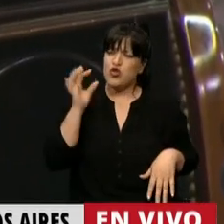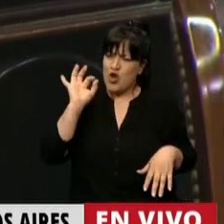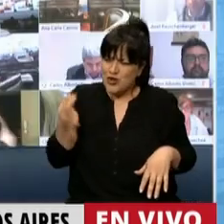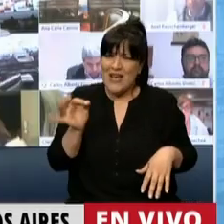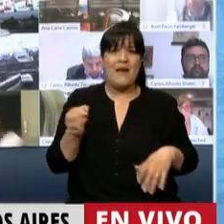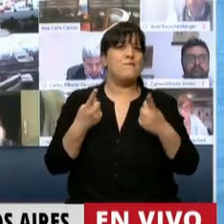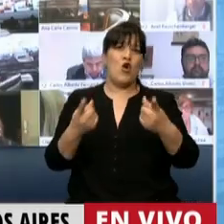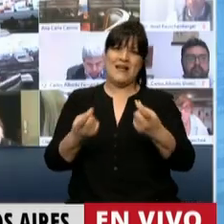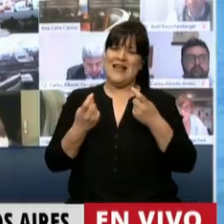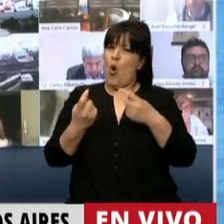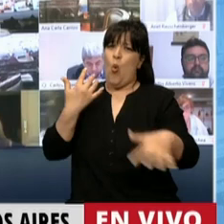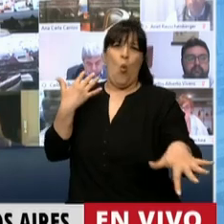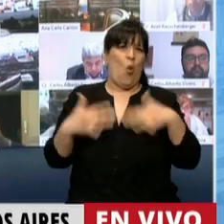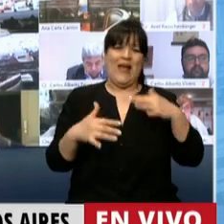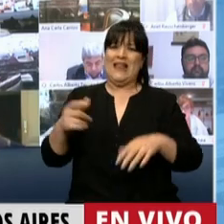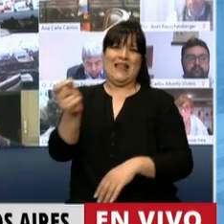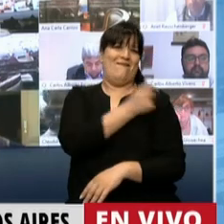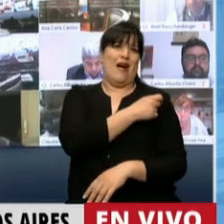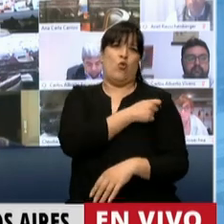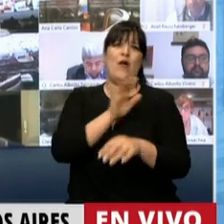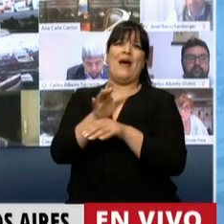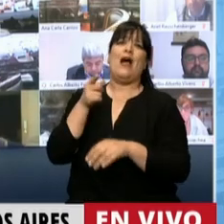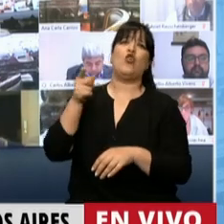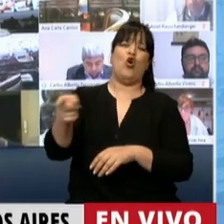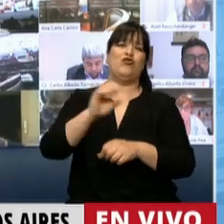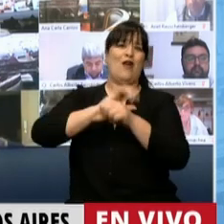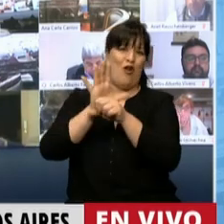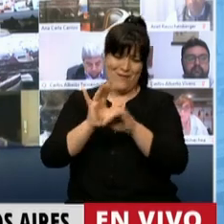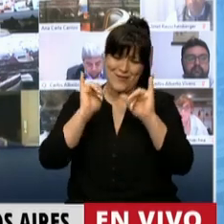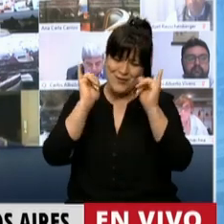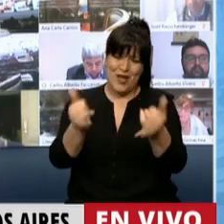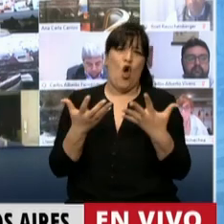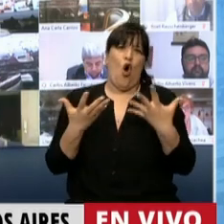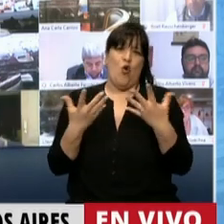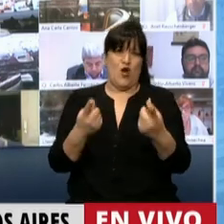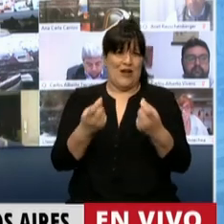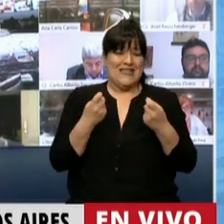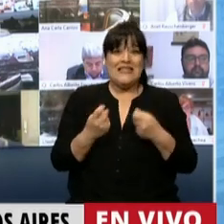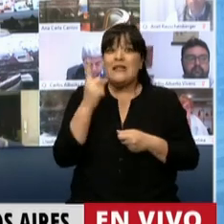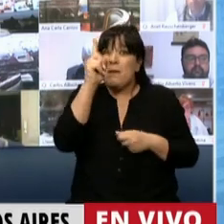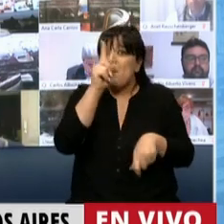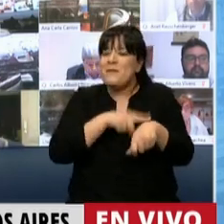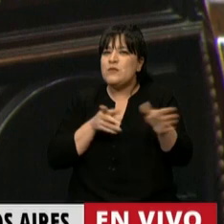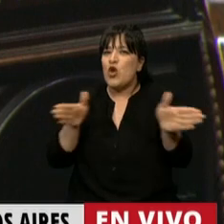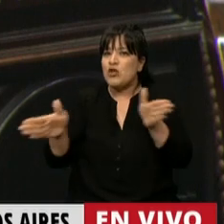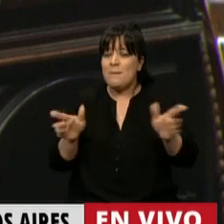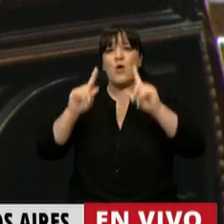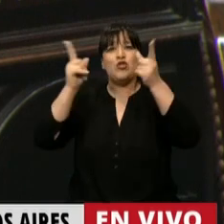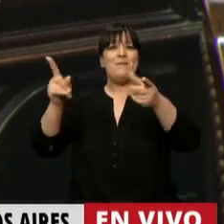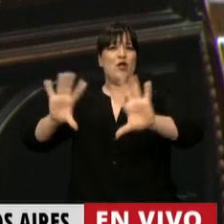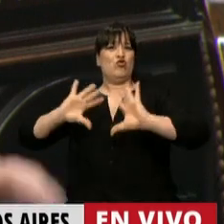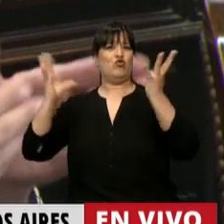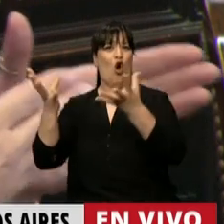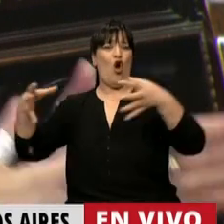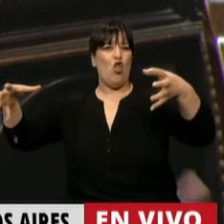necesitamos de manera urgente una vacuna contra el coronavirus, al mismo tiempo que necesitamos centralizar el sistema de